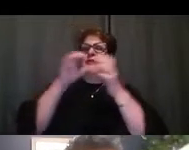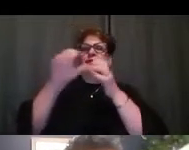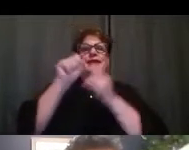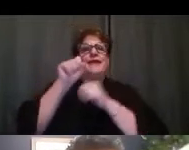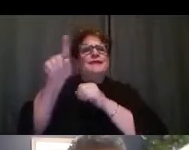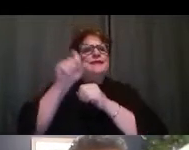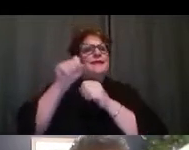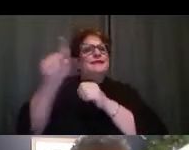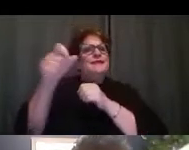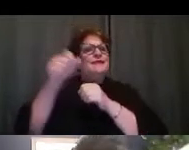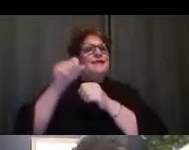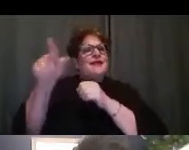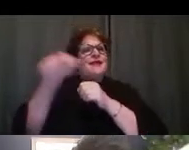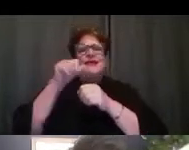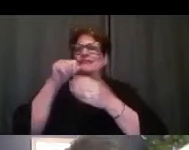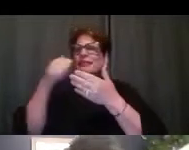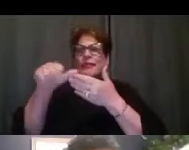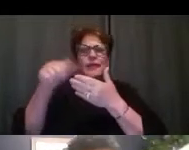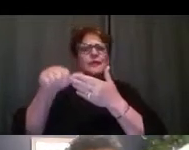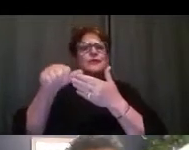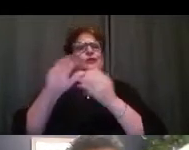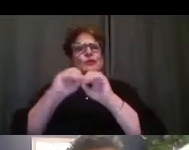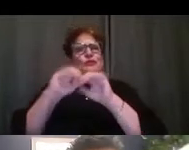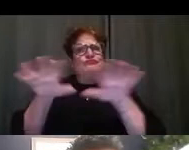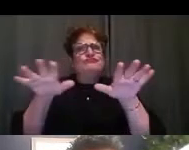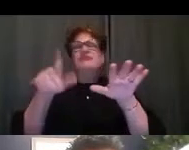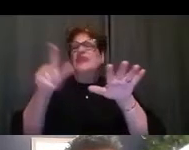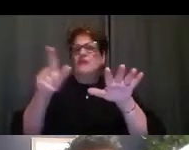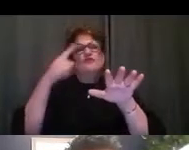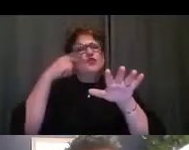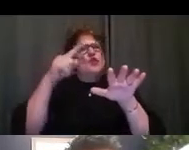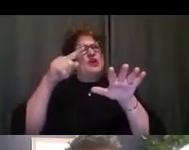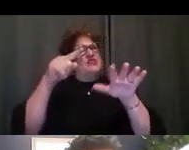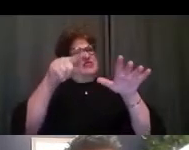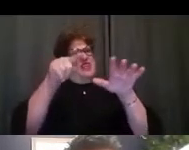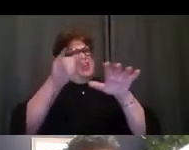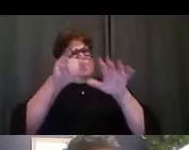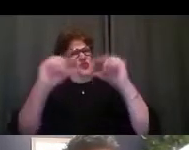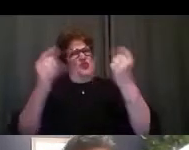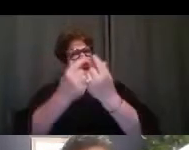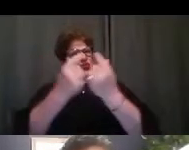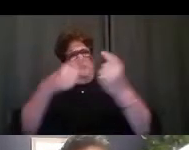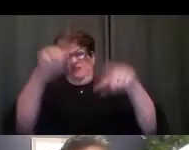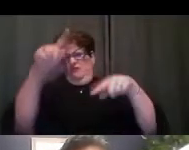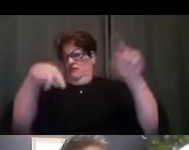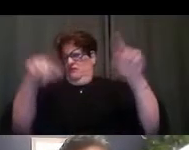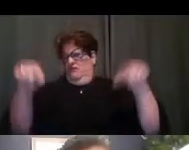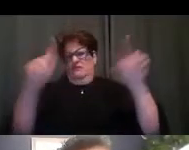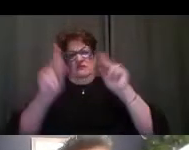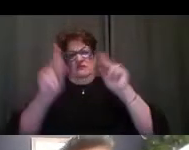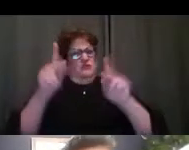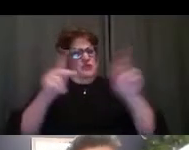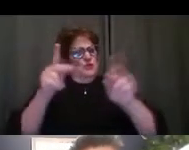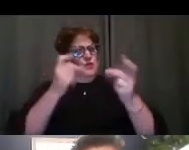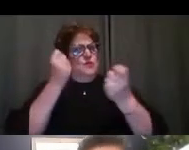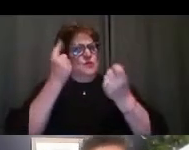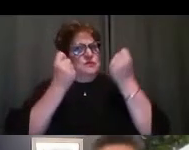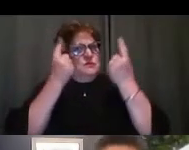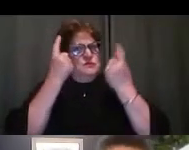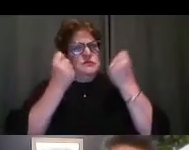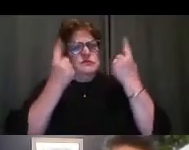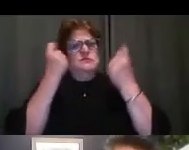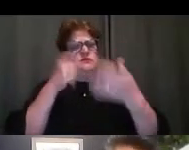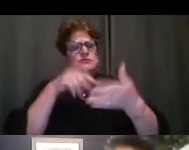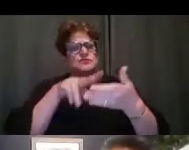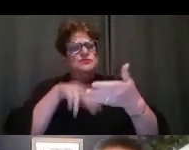su personal de compartir información de una manera que puede ser entendida